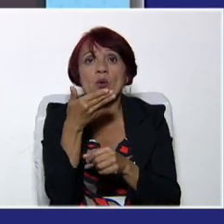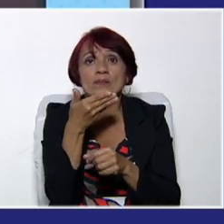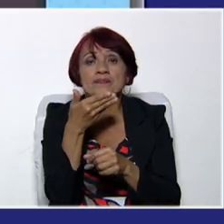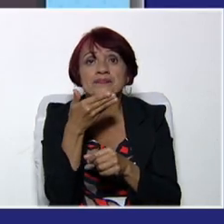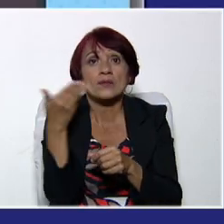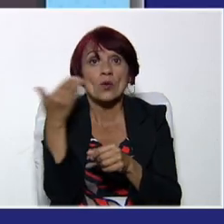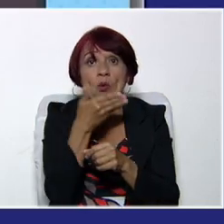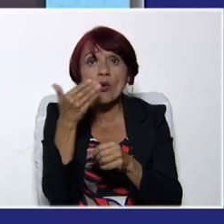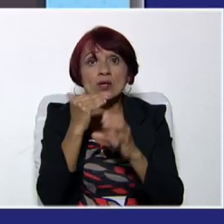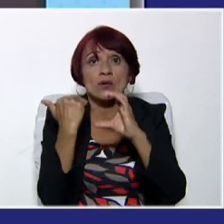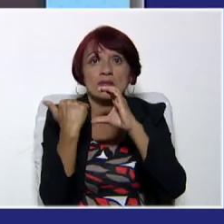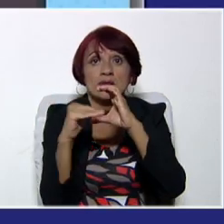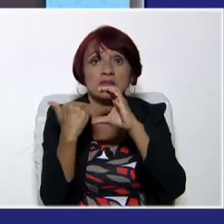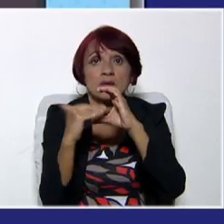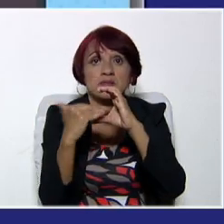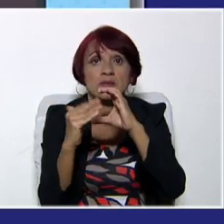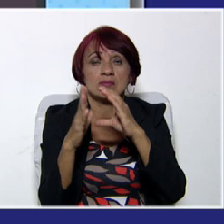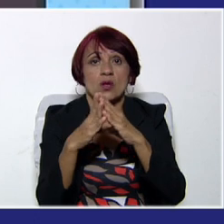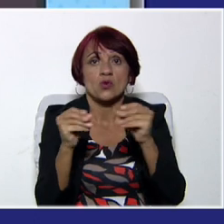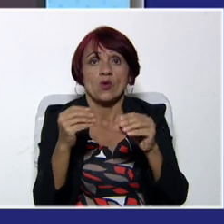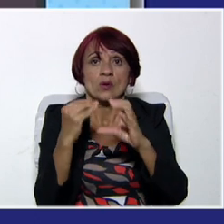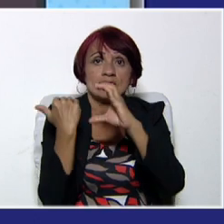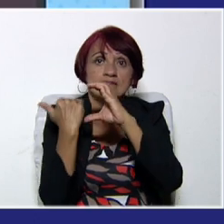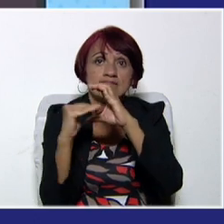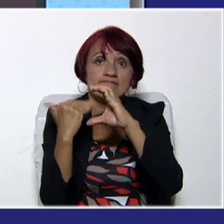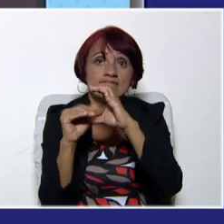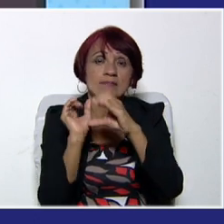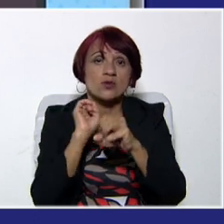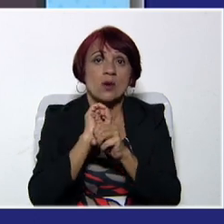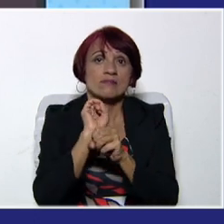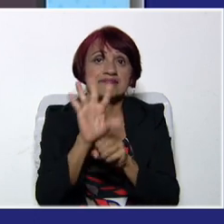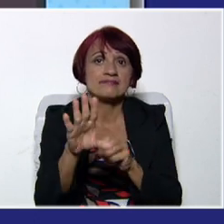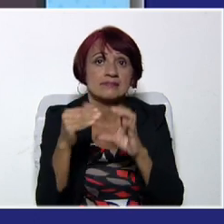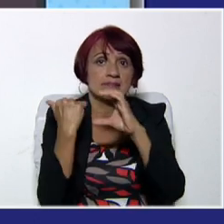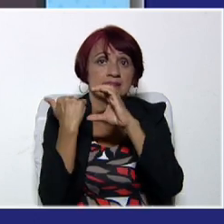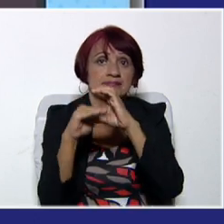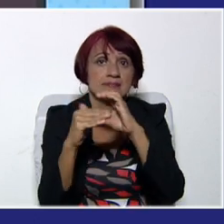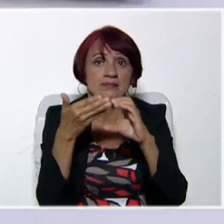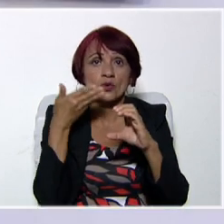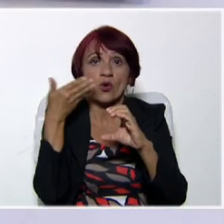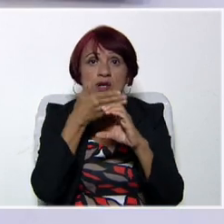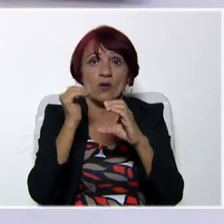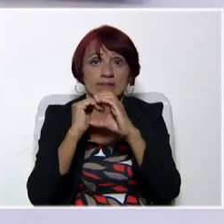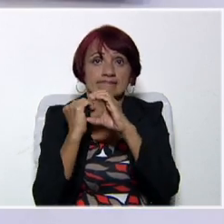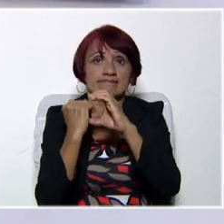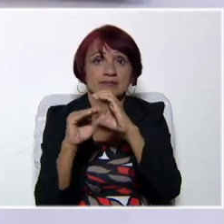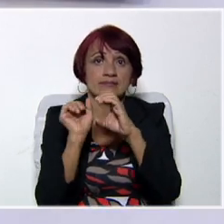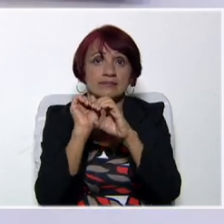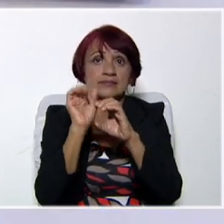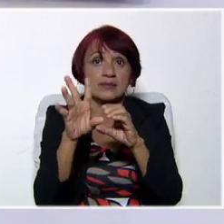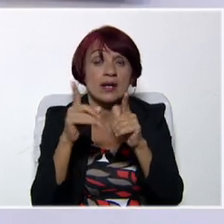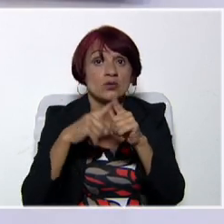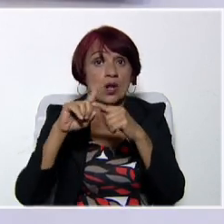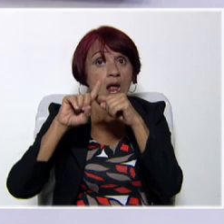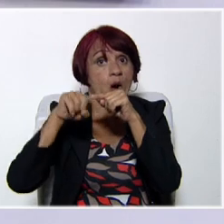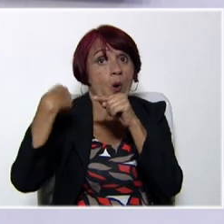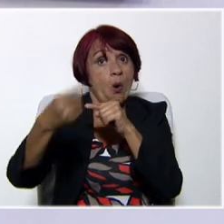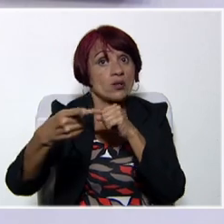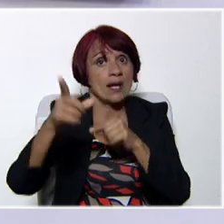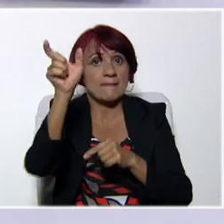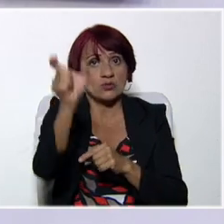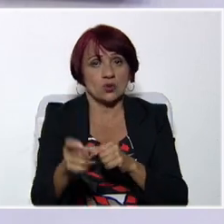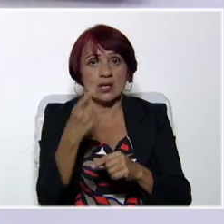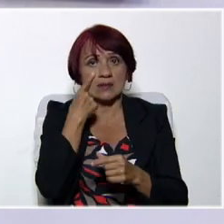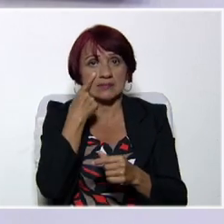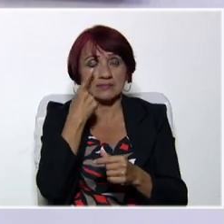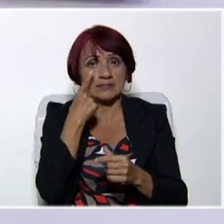Los correos electrónicos. Los correos electrónicos, tú envías el correo y después es que el receptor lo va a ver. Actualmente los